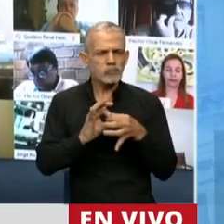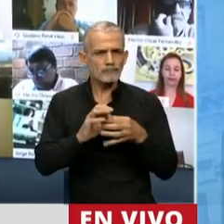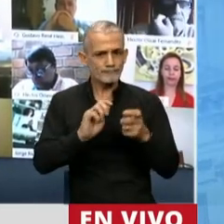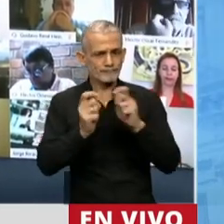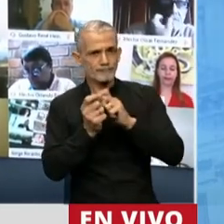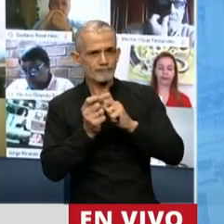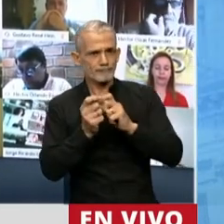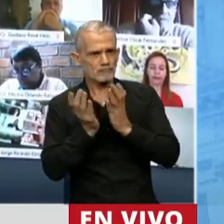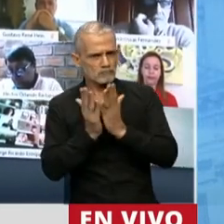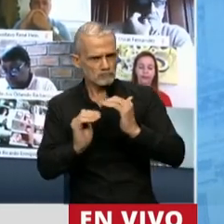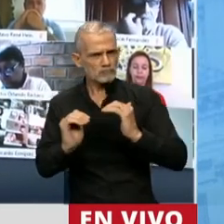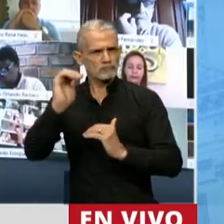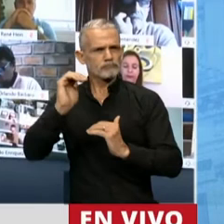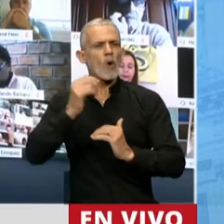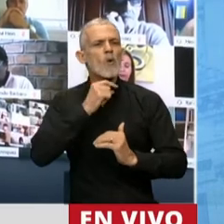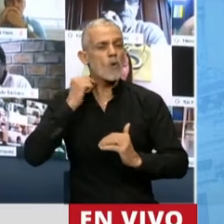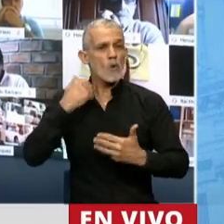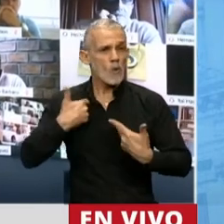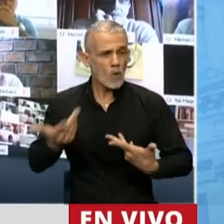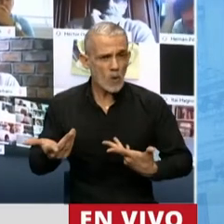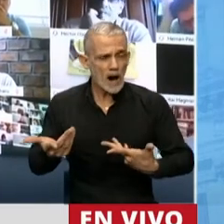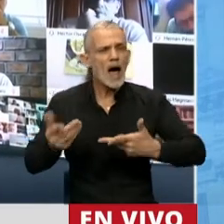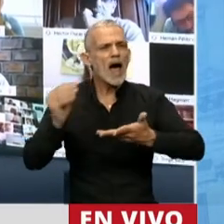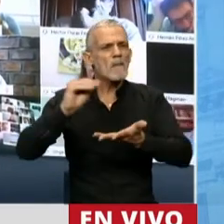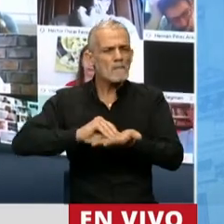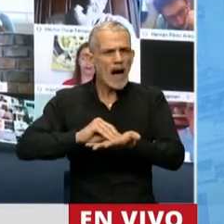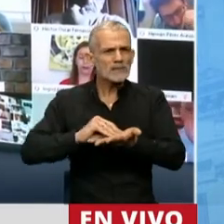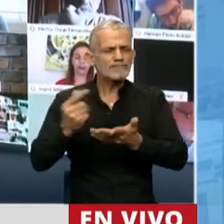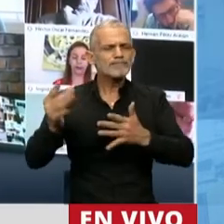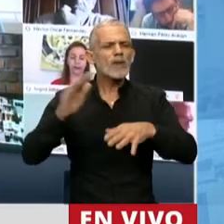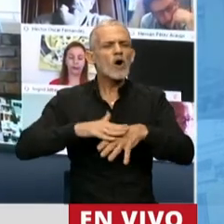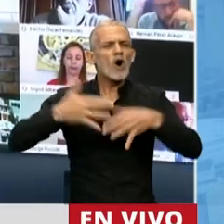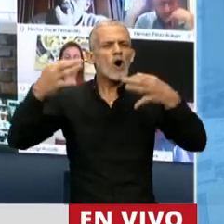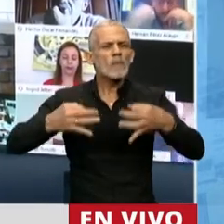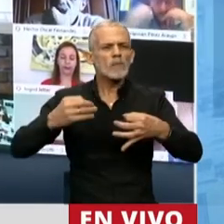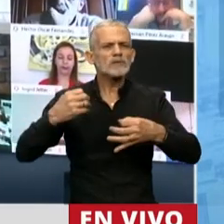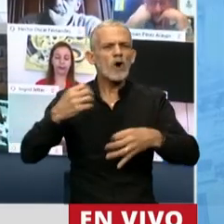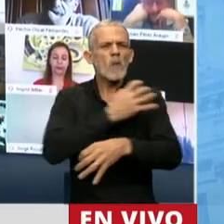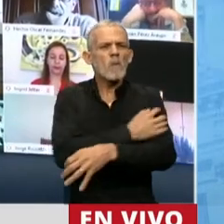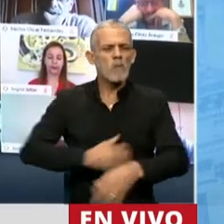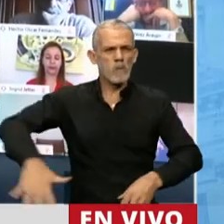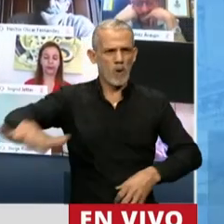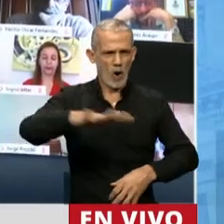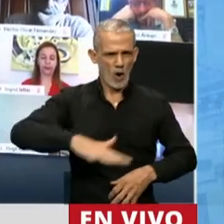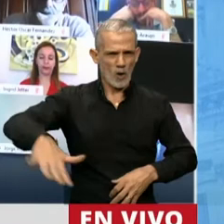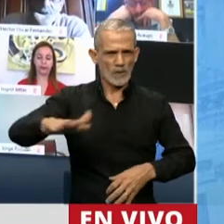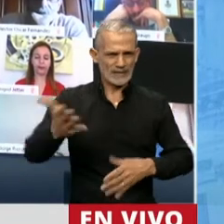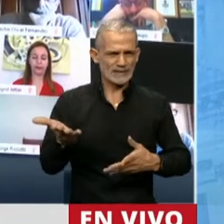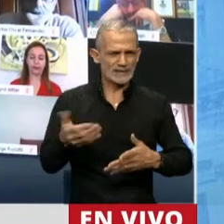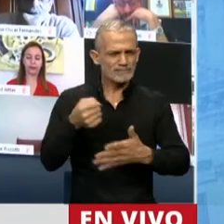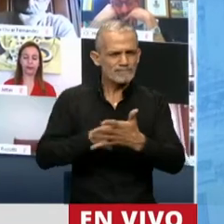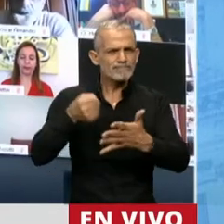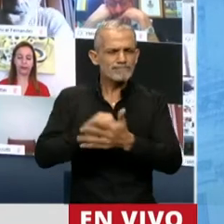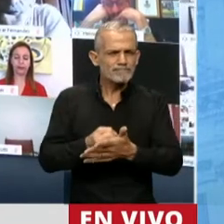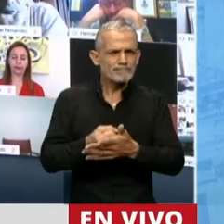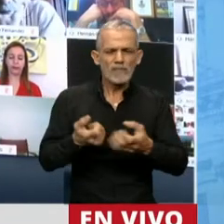cura con un rotundo y fuerte compromiso con los pobres. Con la causa de